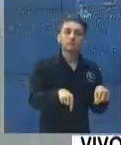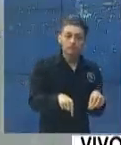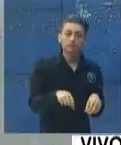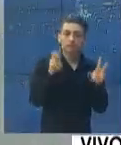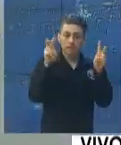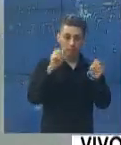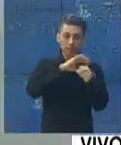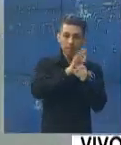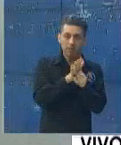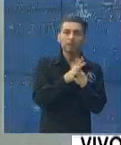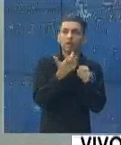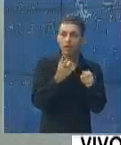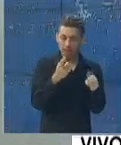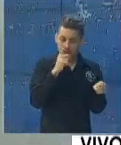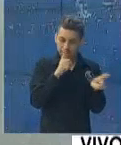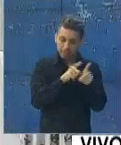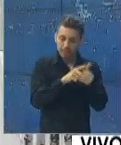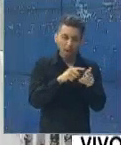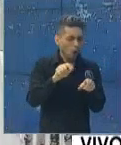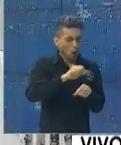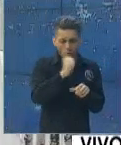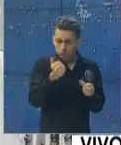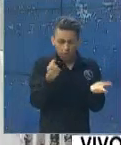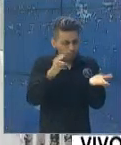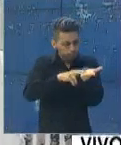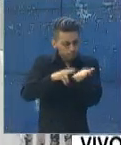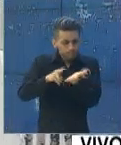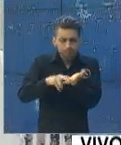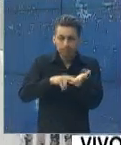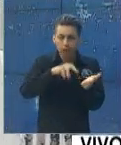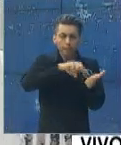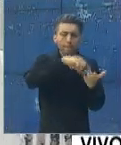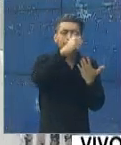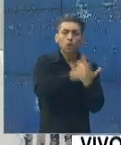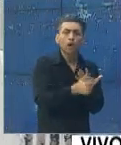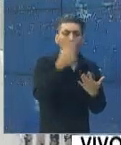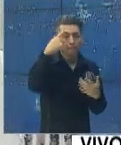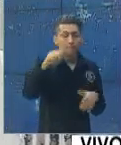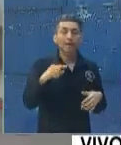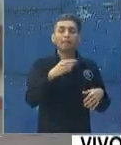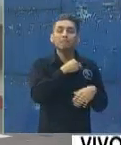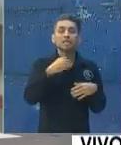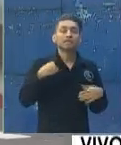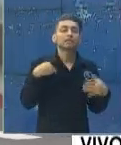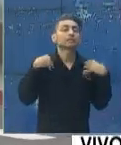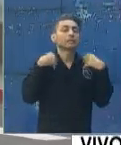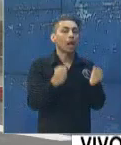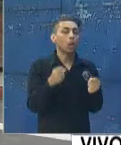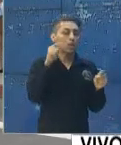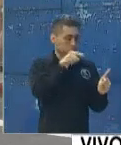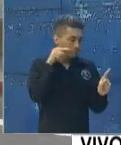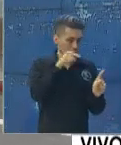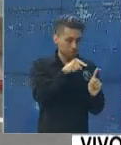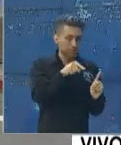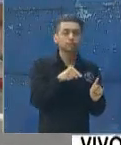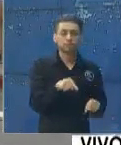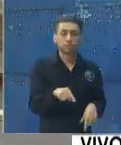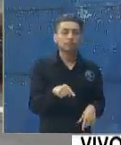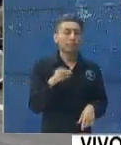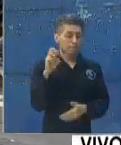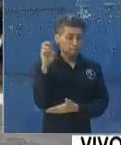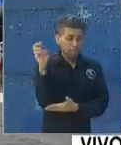epidemia, sino de la implementación de todos los programas que a la salud pública le corresponde. Pero principalmente